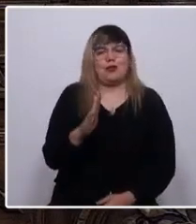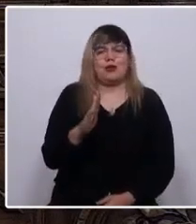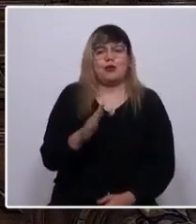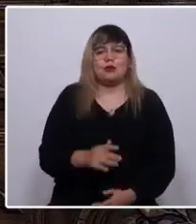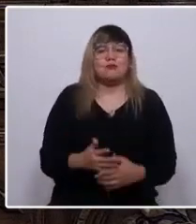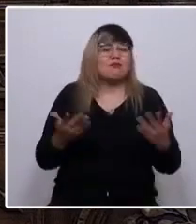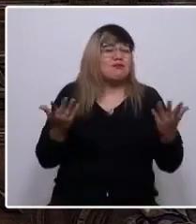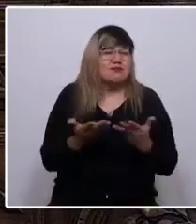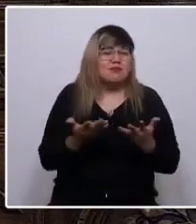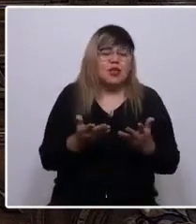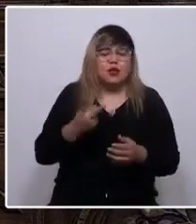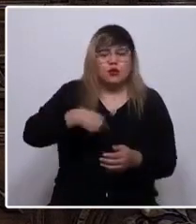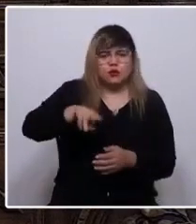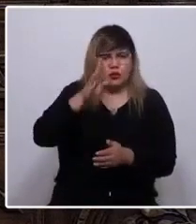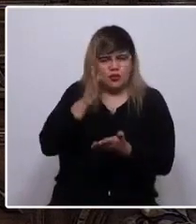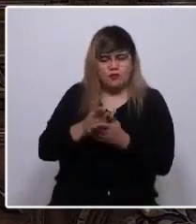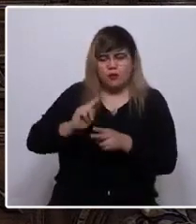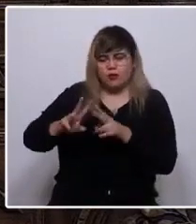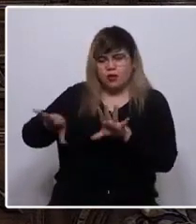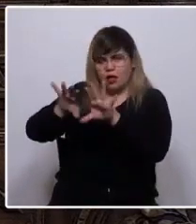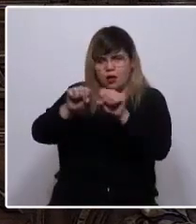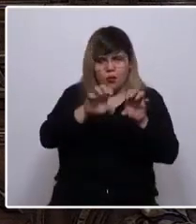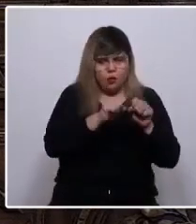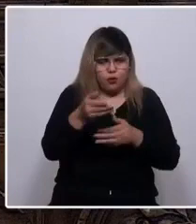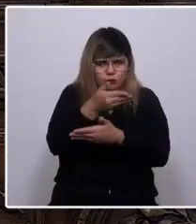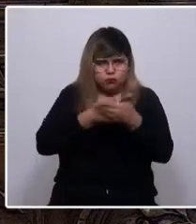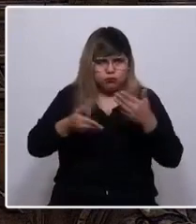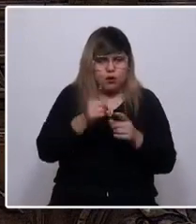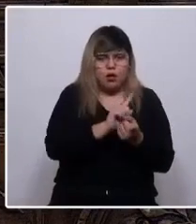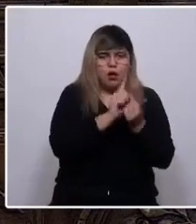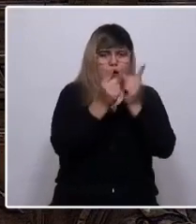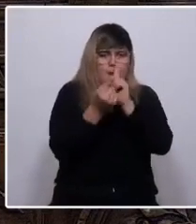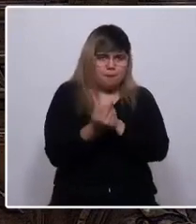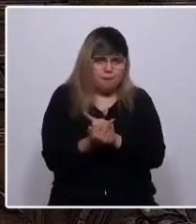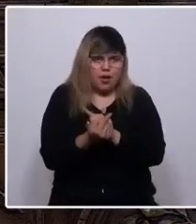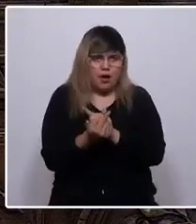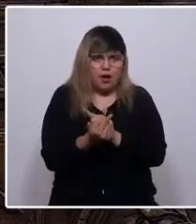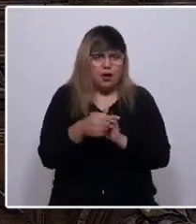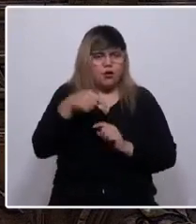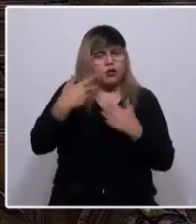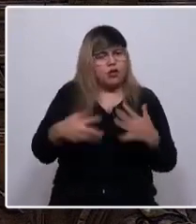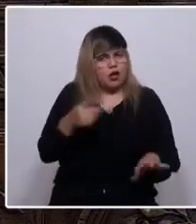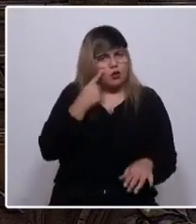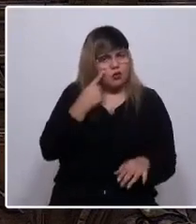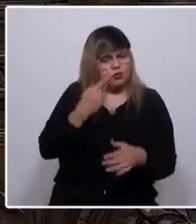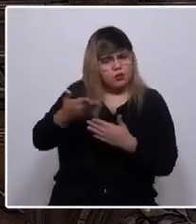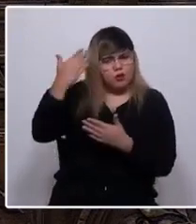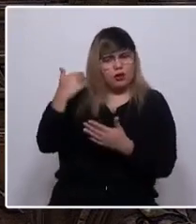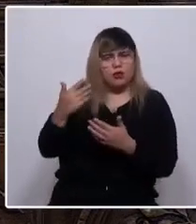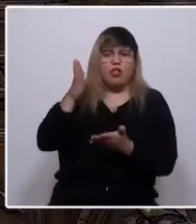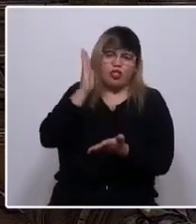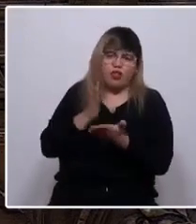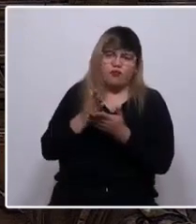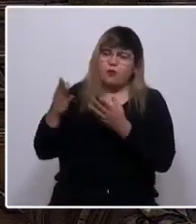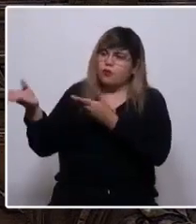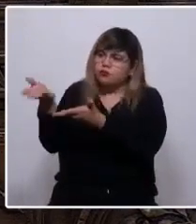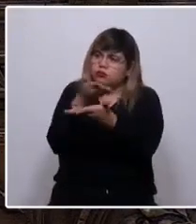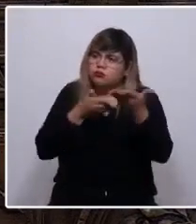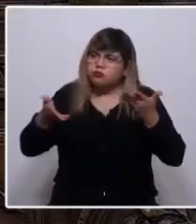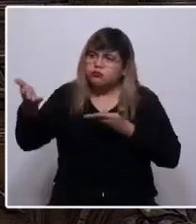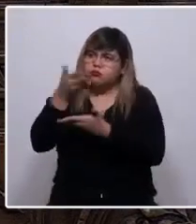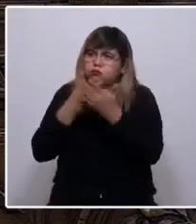Para ello debemos llegar a acuerdos, cambiar el rumbo de lo hasta aquí conocido. Debemos escucharnos y dejar atrás las